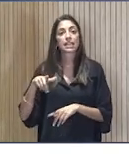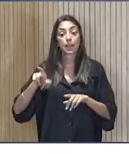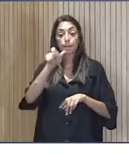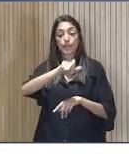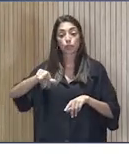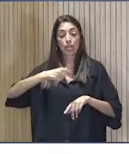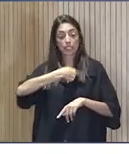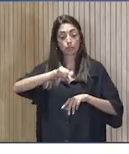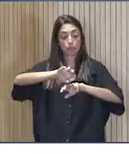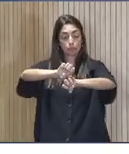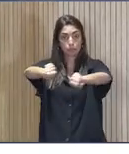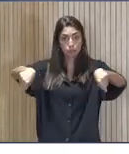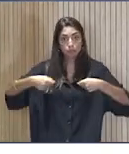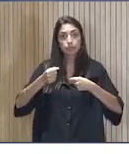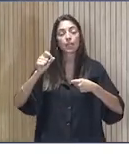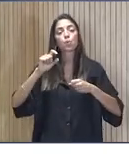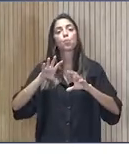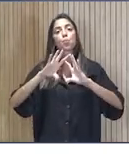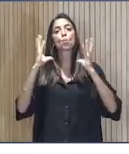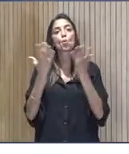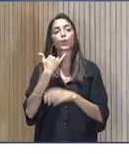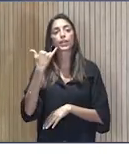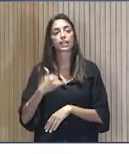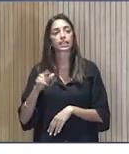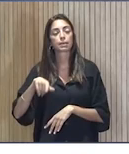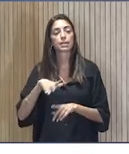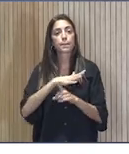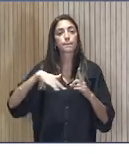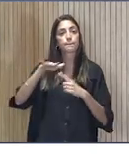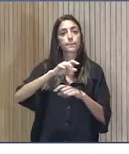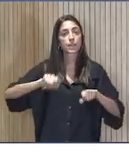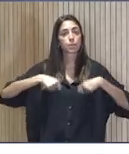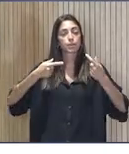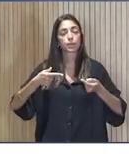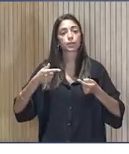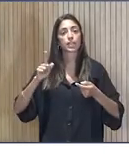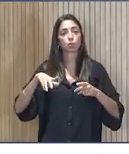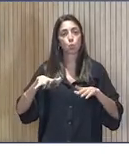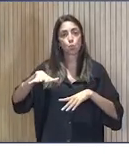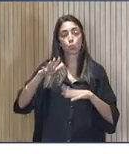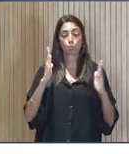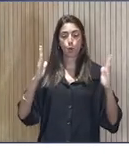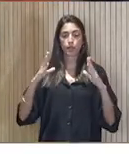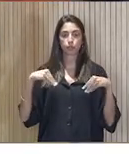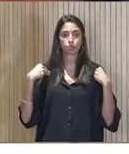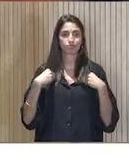conocen más del mundo de la energía y el medio ambiente pasando un rato lúdico y agradable. Por favor.